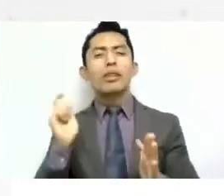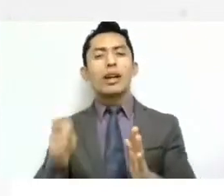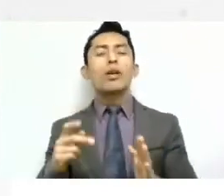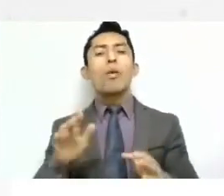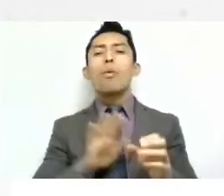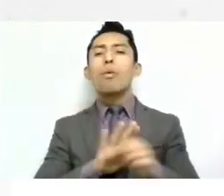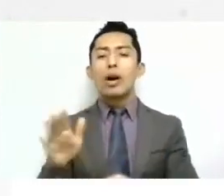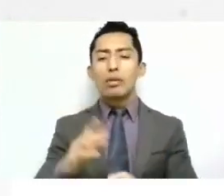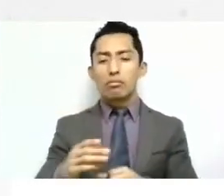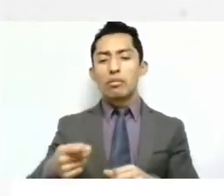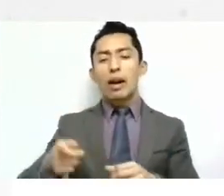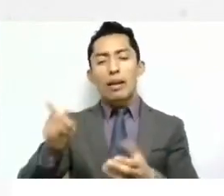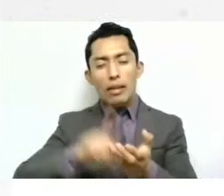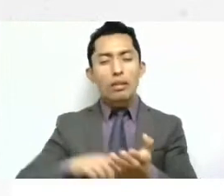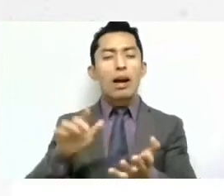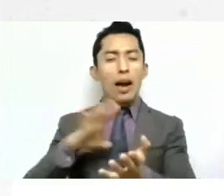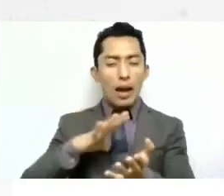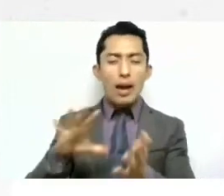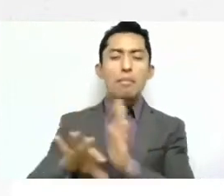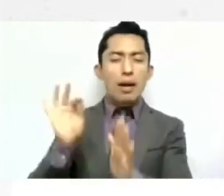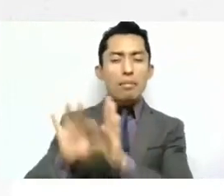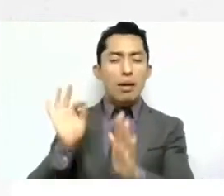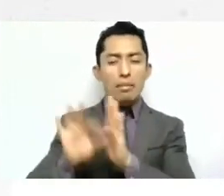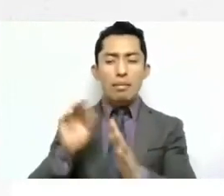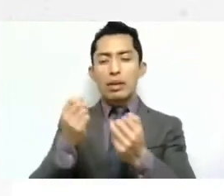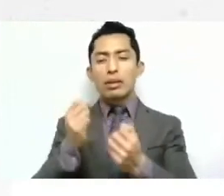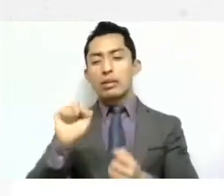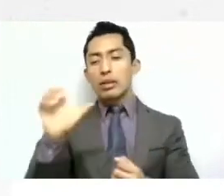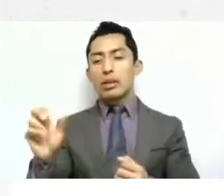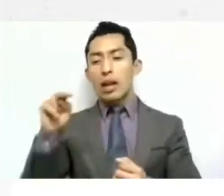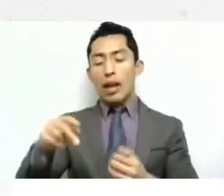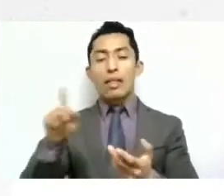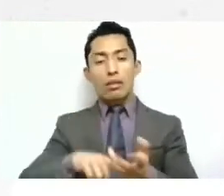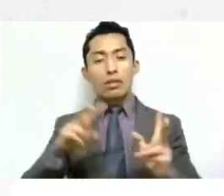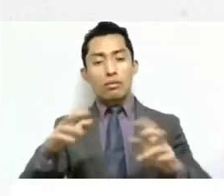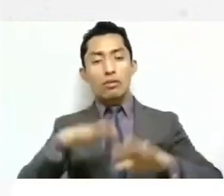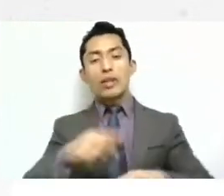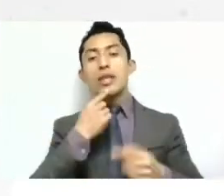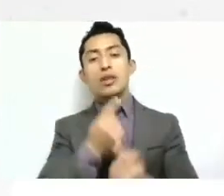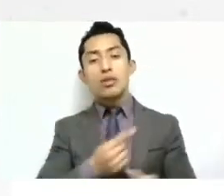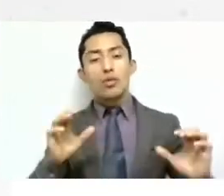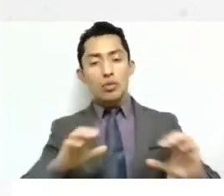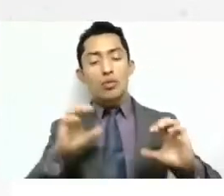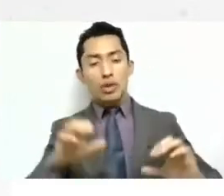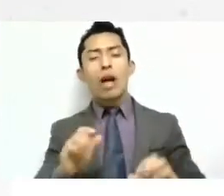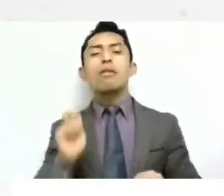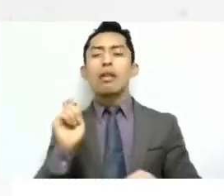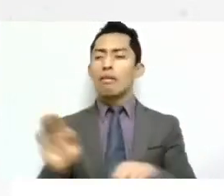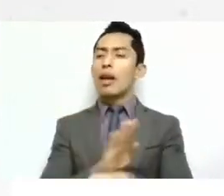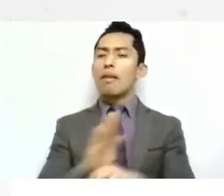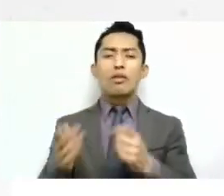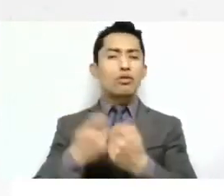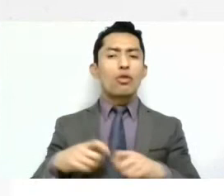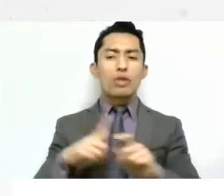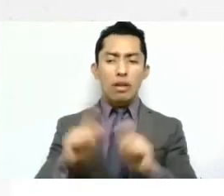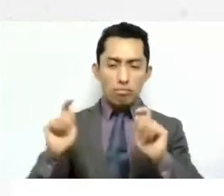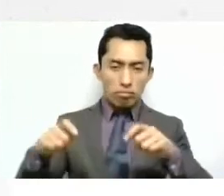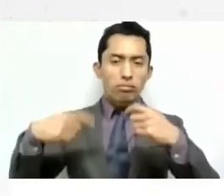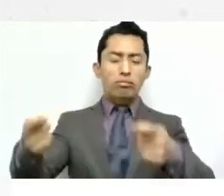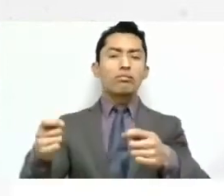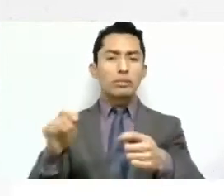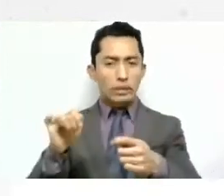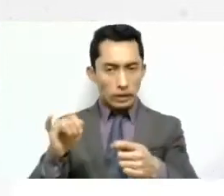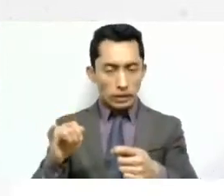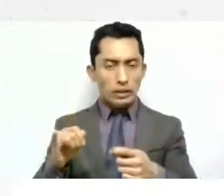reglas que destacarían en la jurisprudencia de la Corte en materia de guarderías como prestación social, es decir, como en términos más